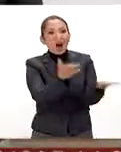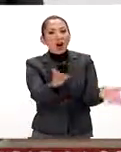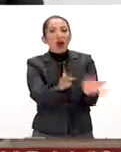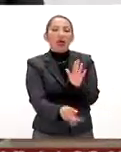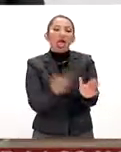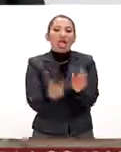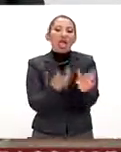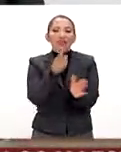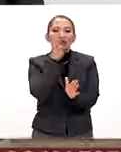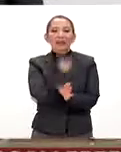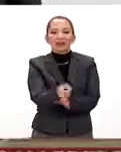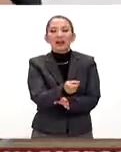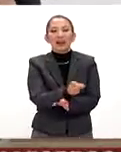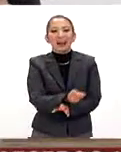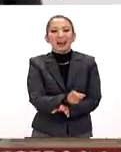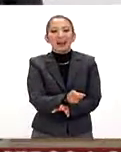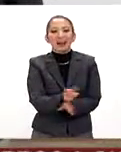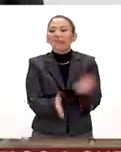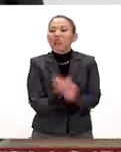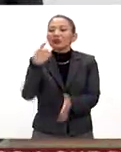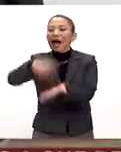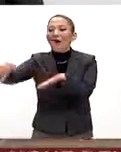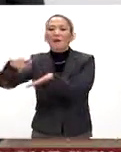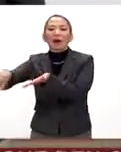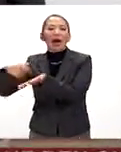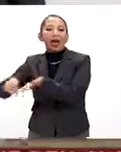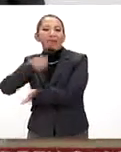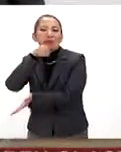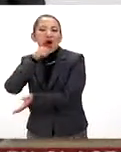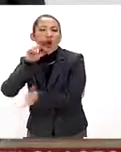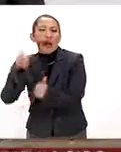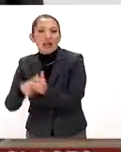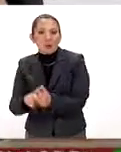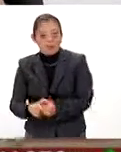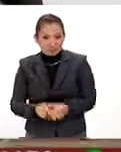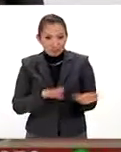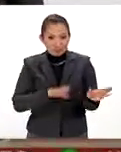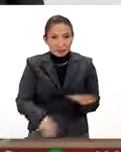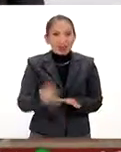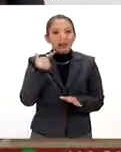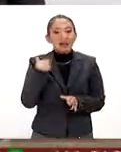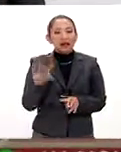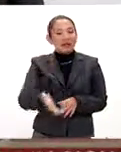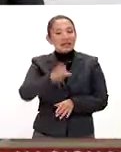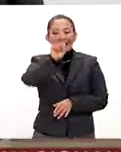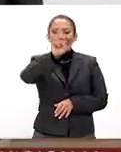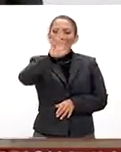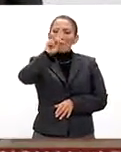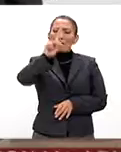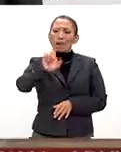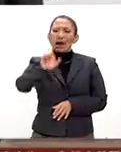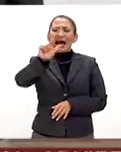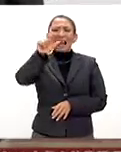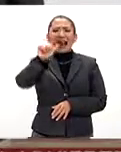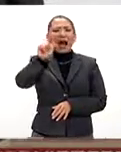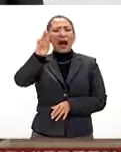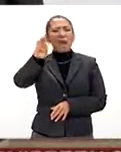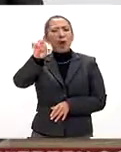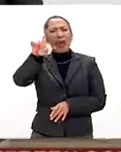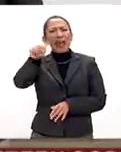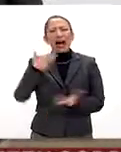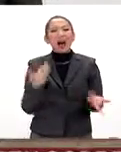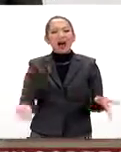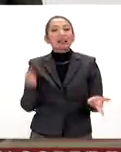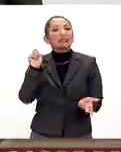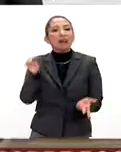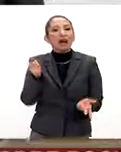rimbombantes y así decir que vamos de compras. ¿Y qué hay de sepa la bola cuando queremos expresar que desconocemos